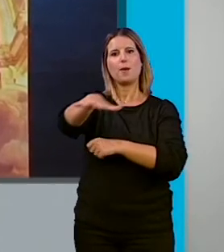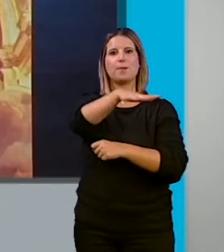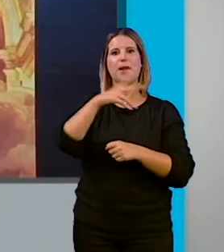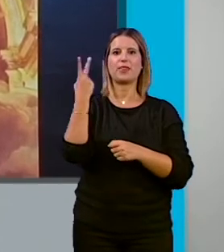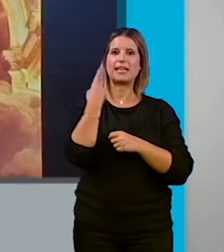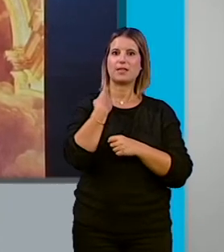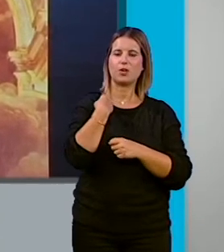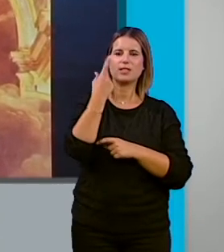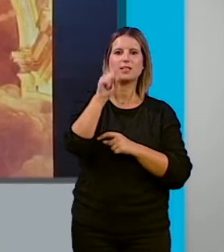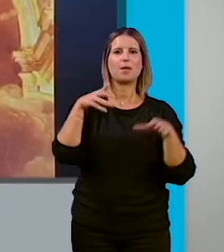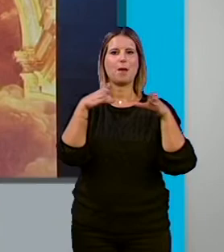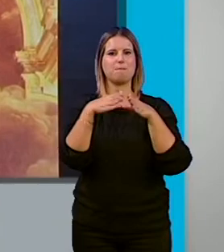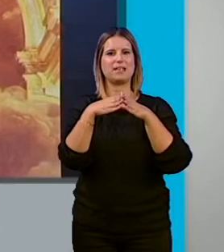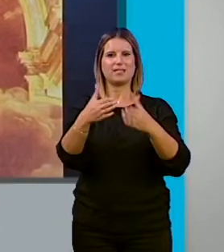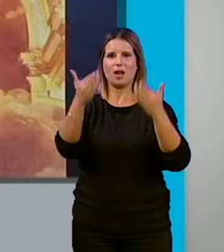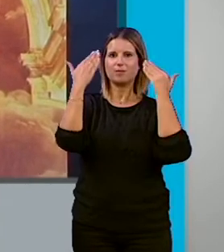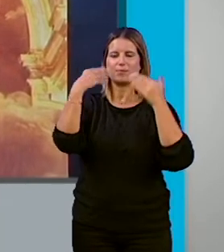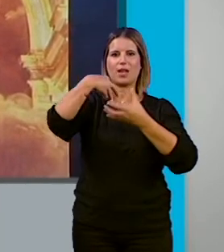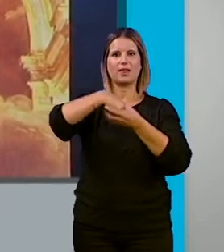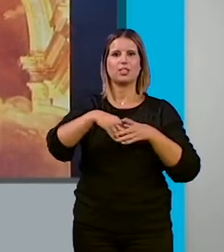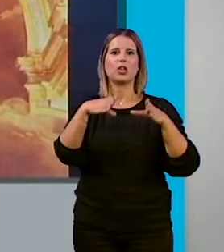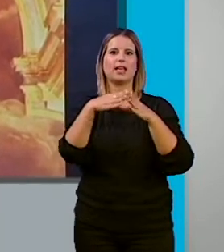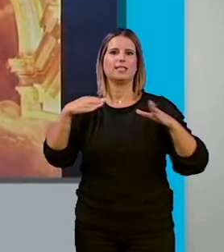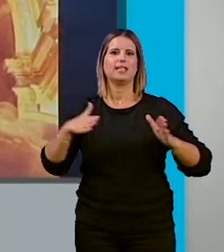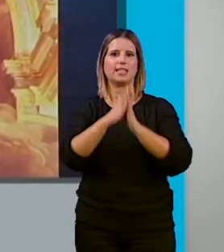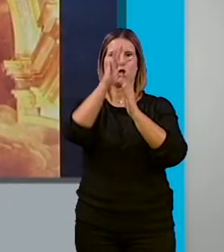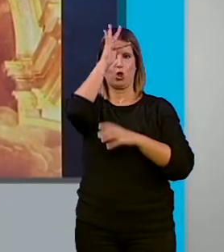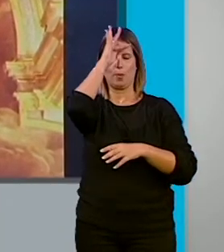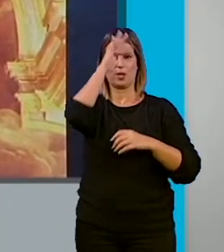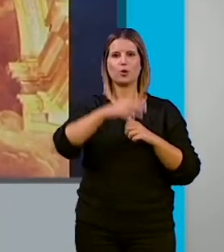Católica y una mesa conmemorativa en la Iglesia de Santo Domingo.